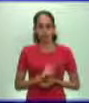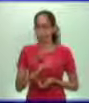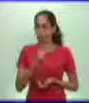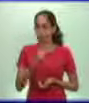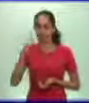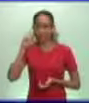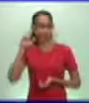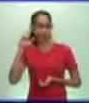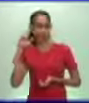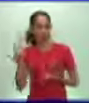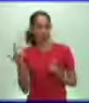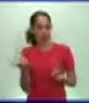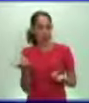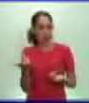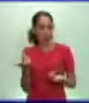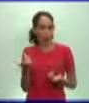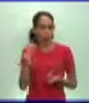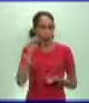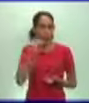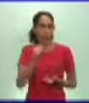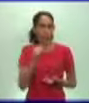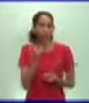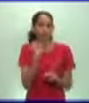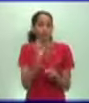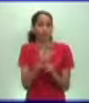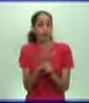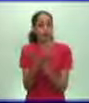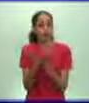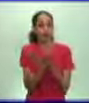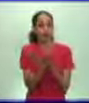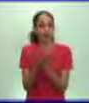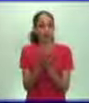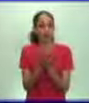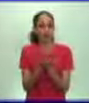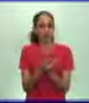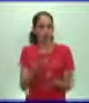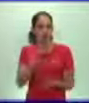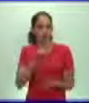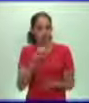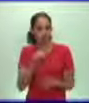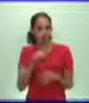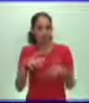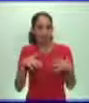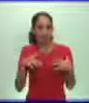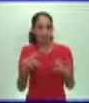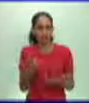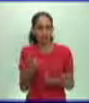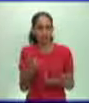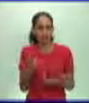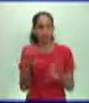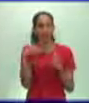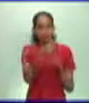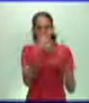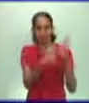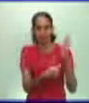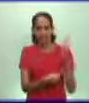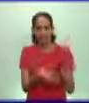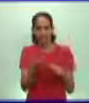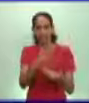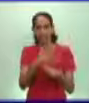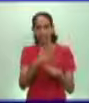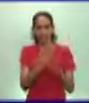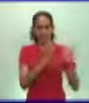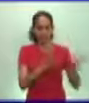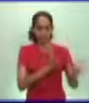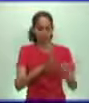cuando comenzamos a estudiar este modelo económico, el feudalismo, cuáles fueron sus características en sus diferentes etapas. Y